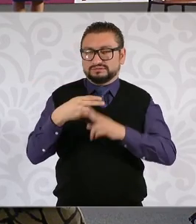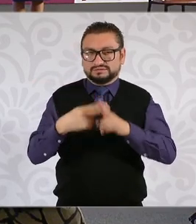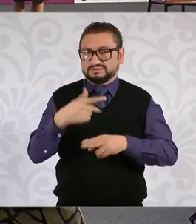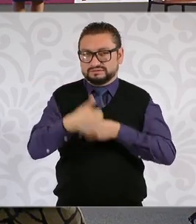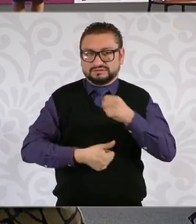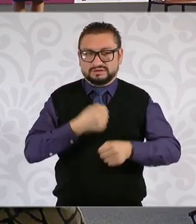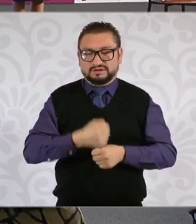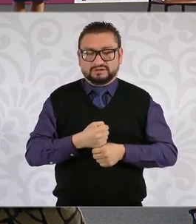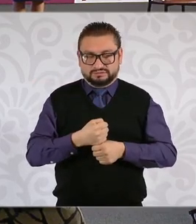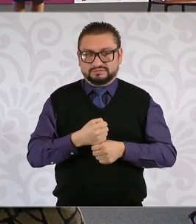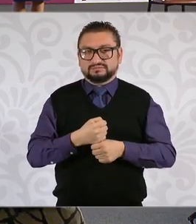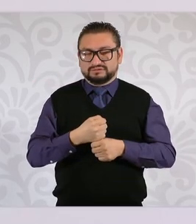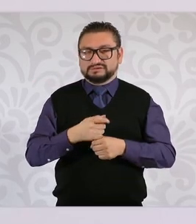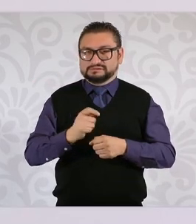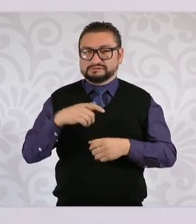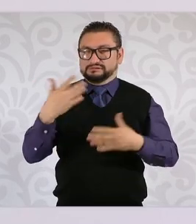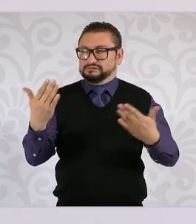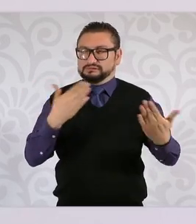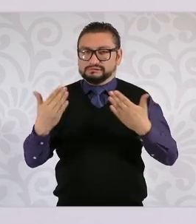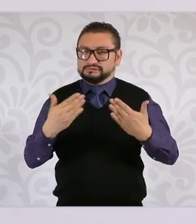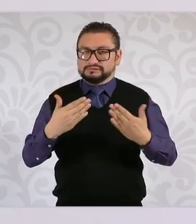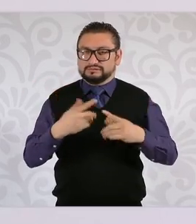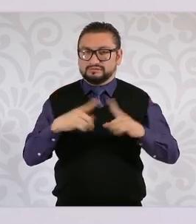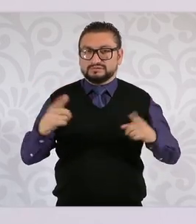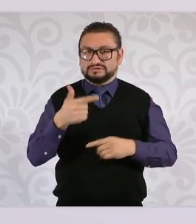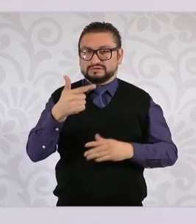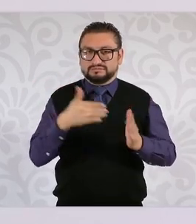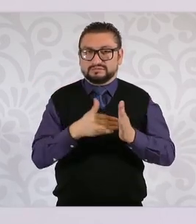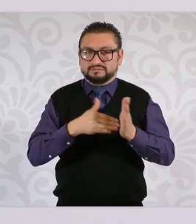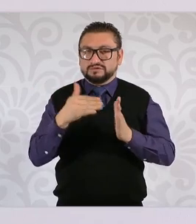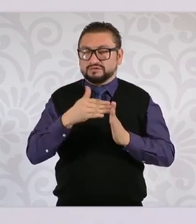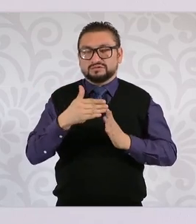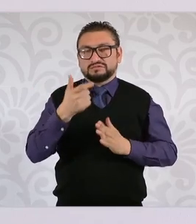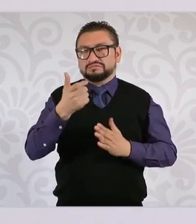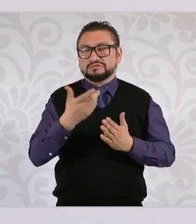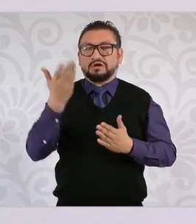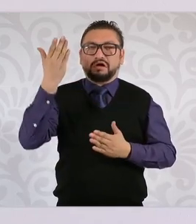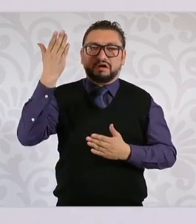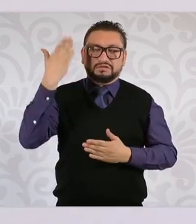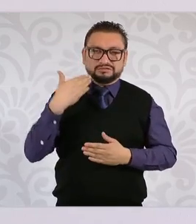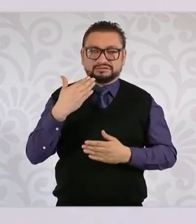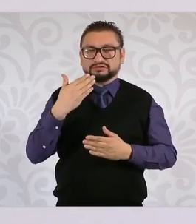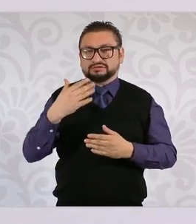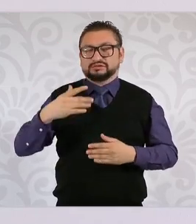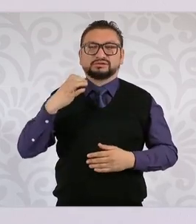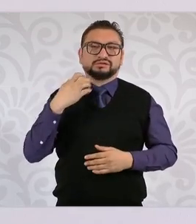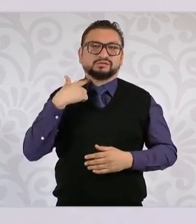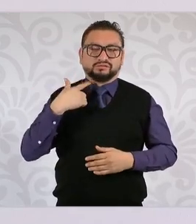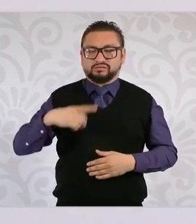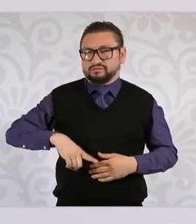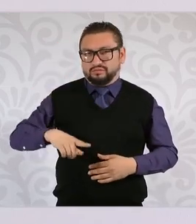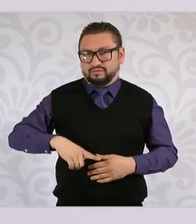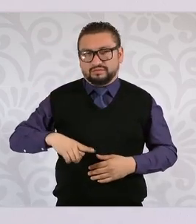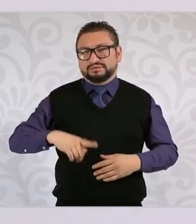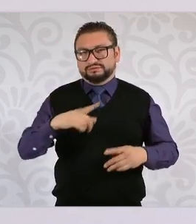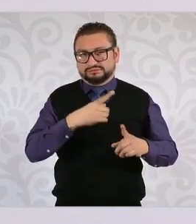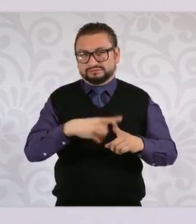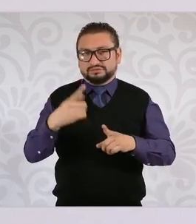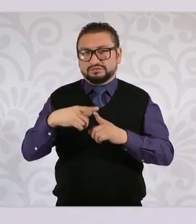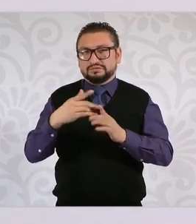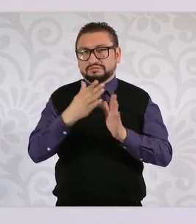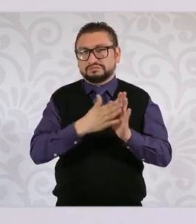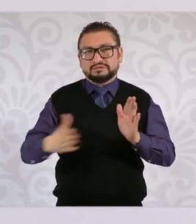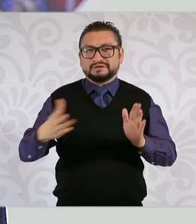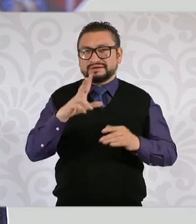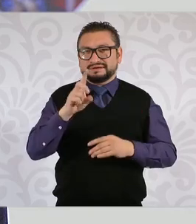manera radical con los menos de siete mil millones de pesos que se destinaron en los gobiernos neoliberales en cerca de